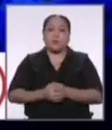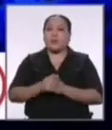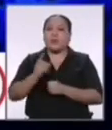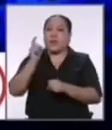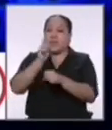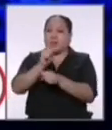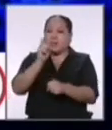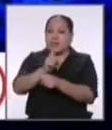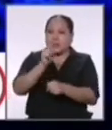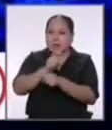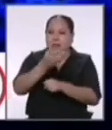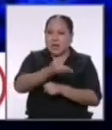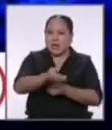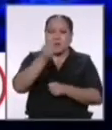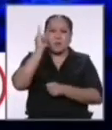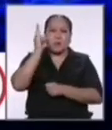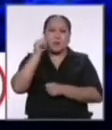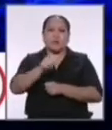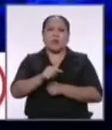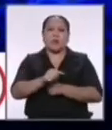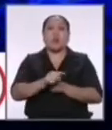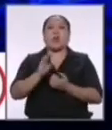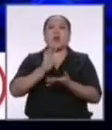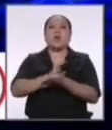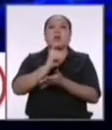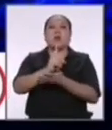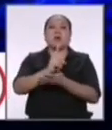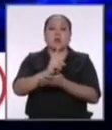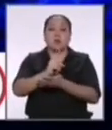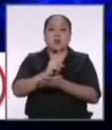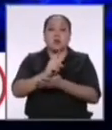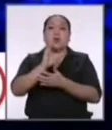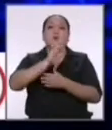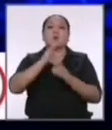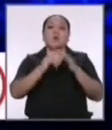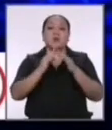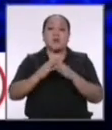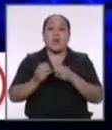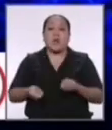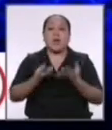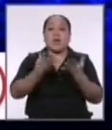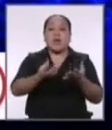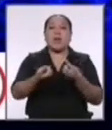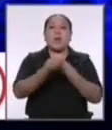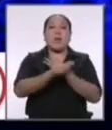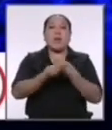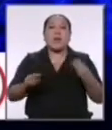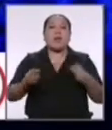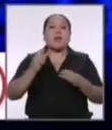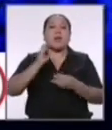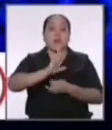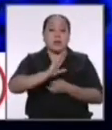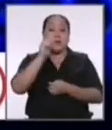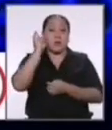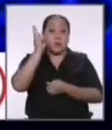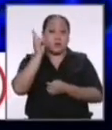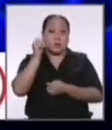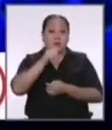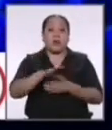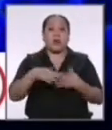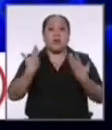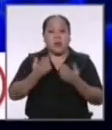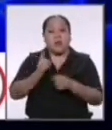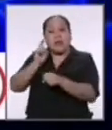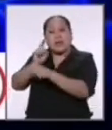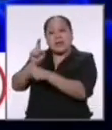preparar a los maestros para la educación remota y hay que darle las herramientas a los maestros para que puedan preparar bien a